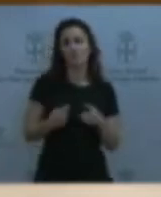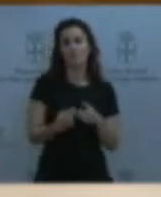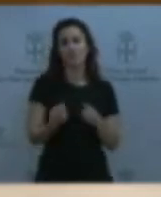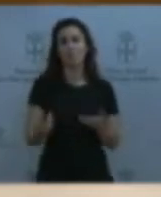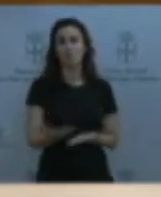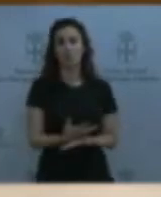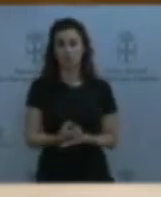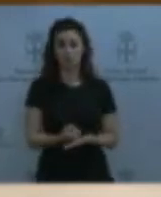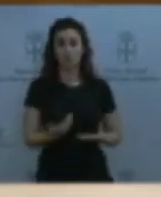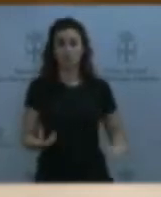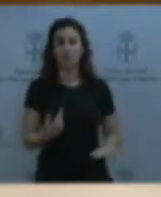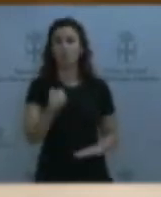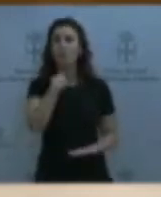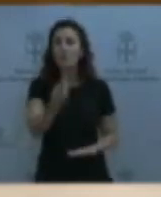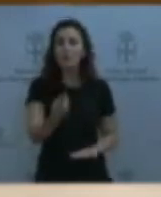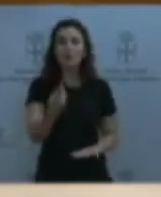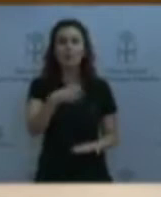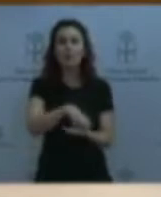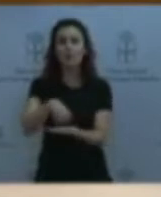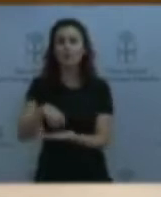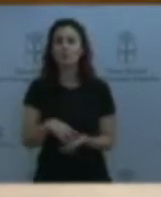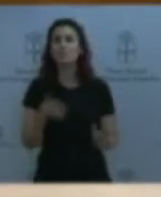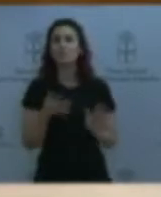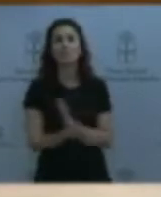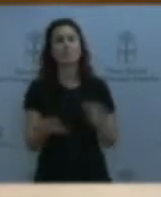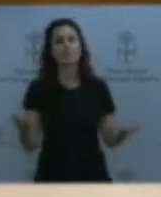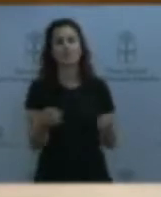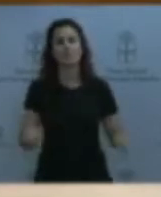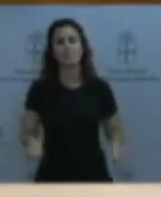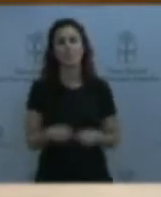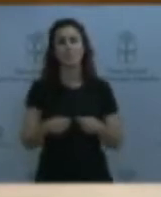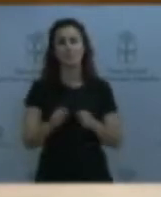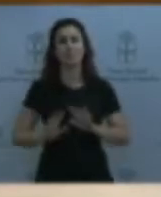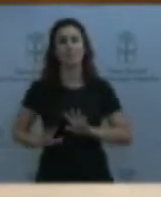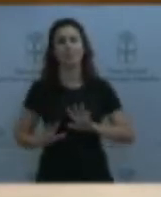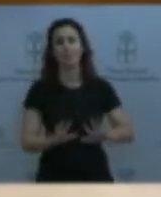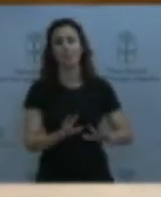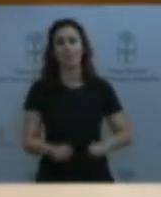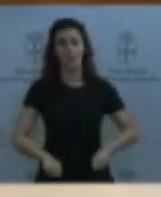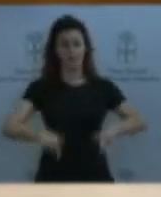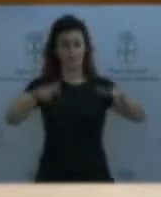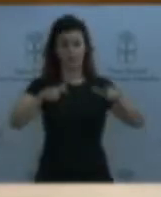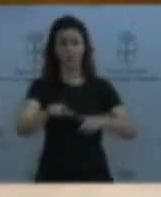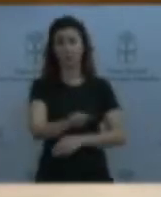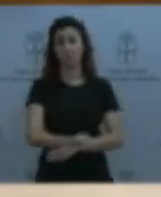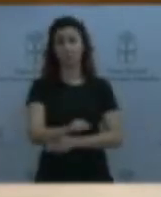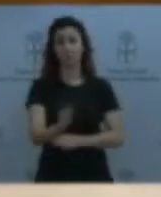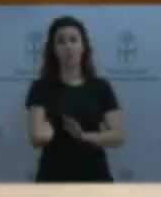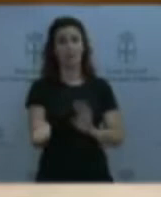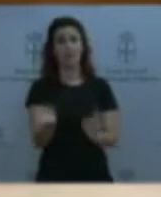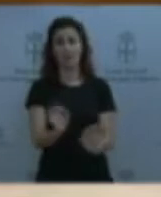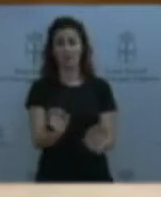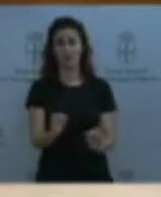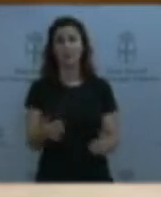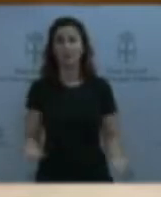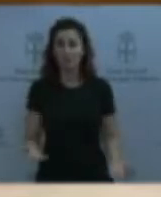Es un desmantelamiento el abandono de edificios y dependencias sin ningún tipo de mantenimiento. Es un desmantelamiento tener cartones en lugar de